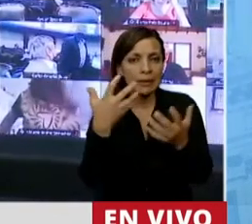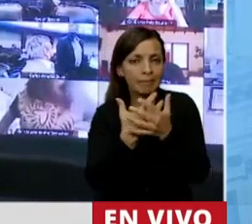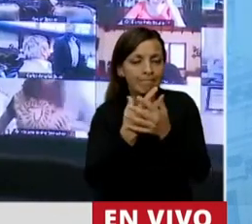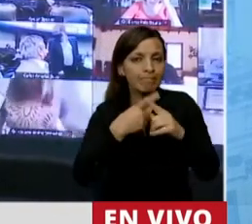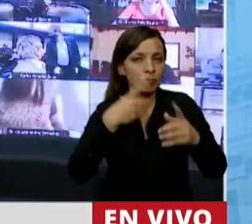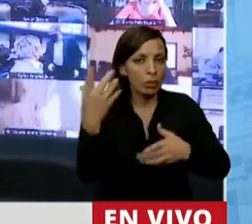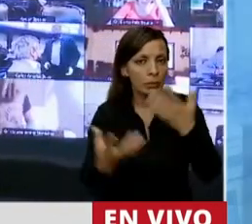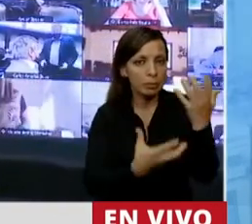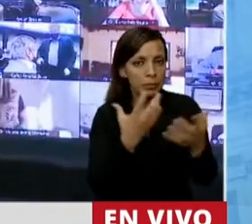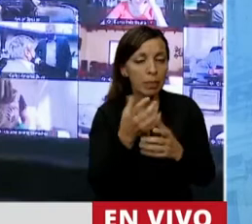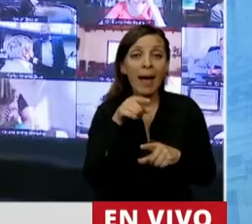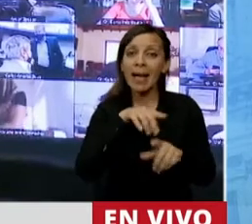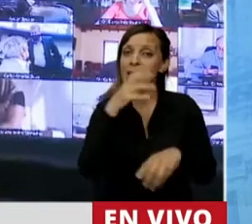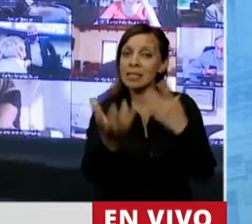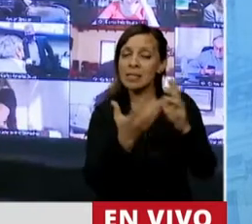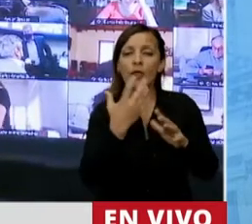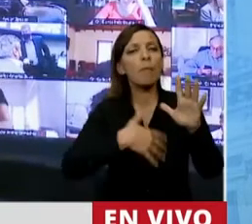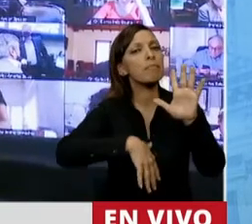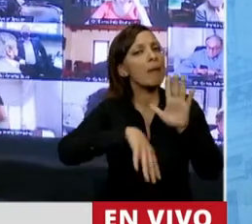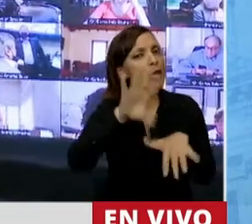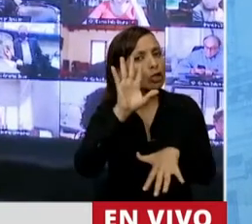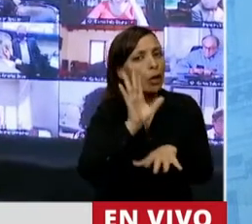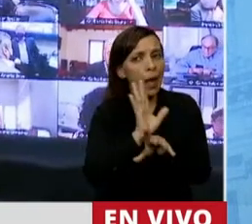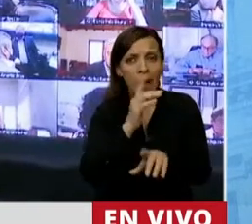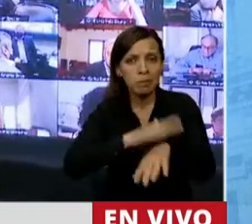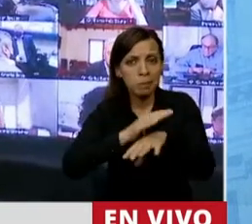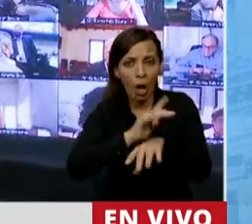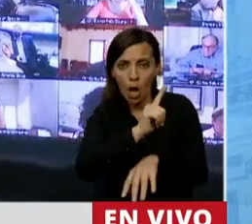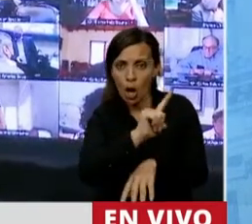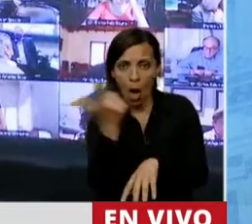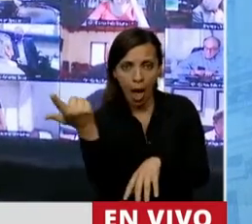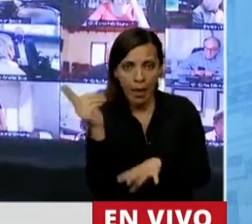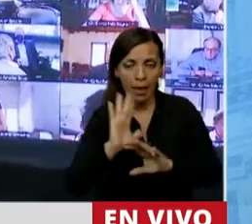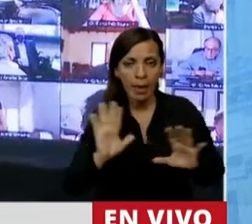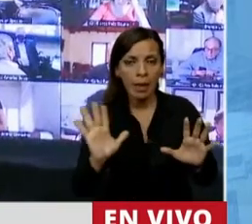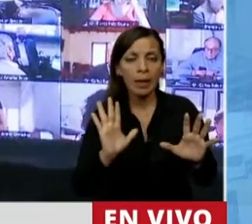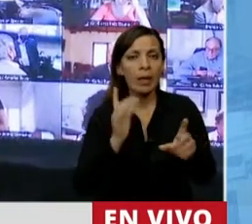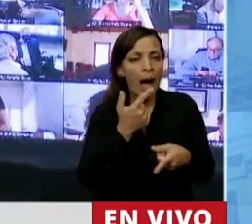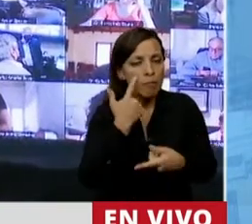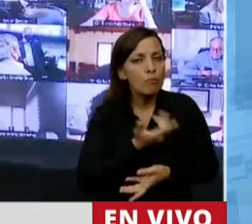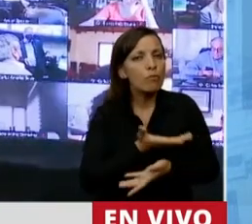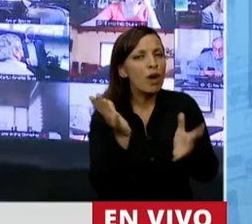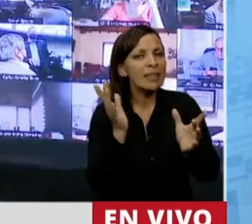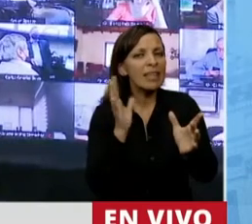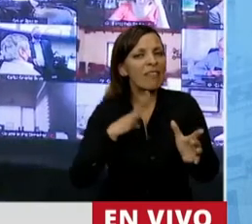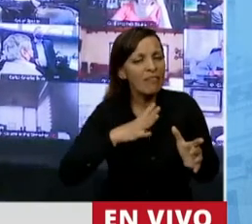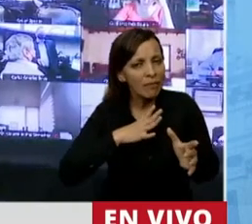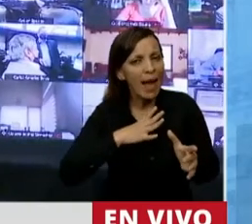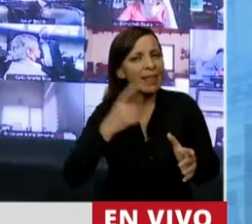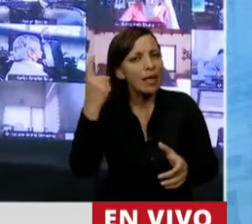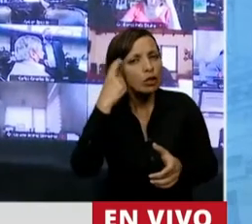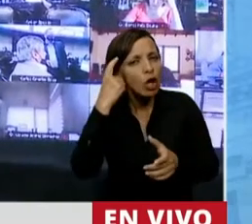Estos incendios quedaron en su mayoría totalmente impunes, exponiendo nuevamente la falta de perspectiva